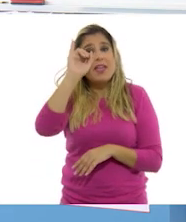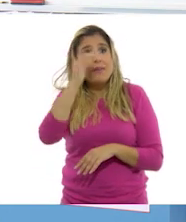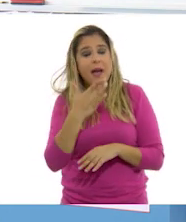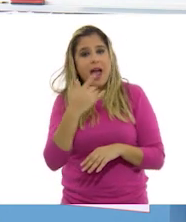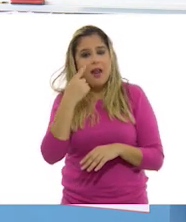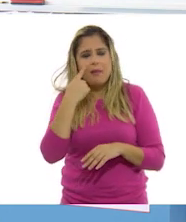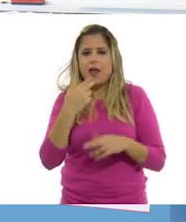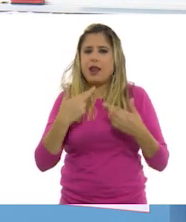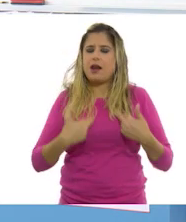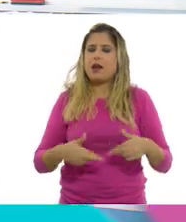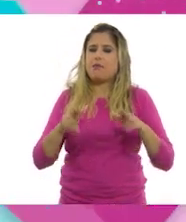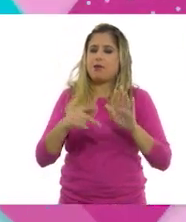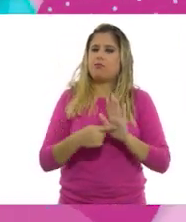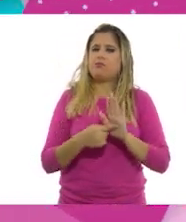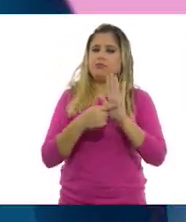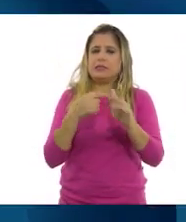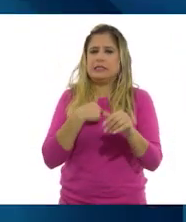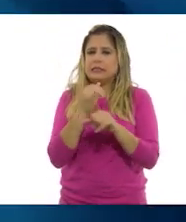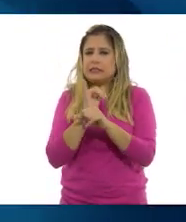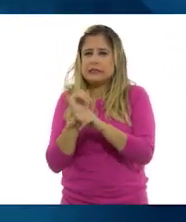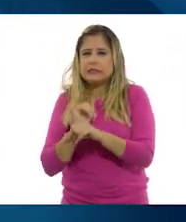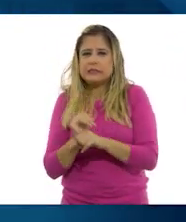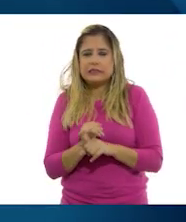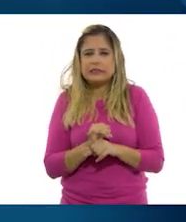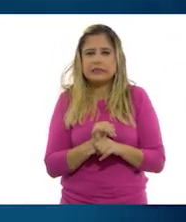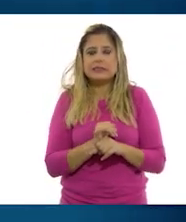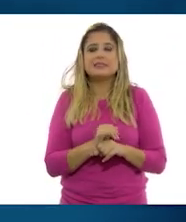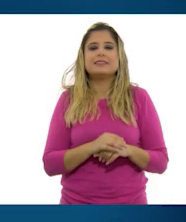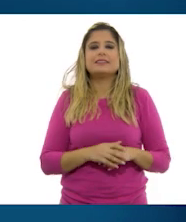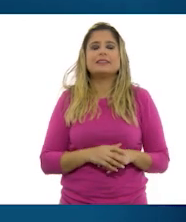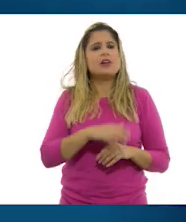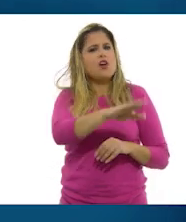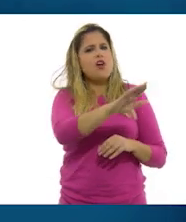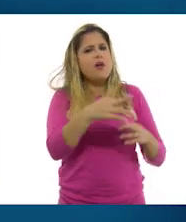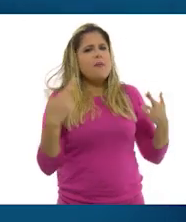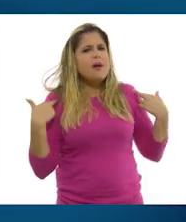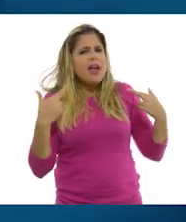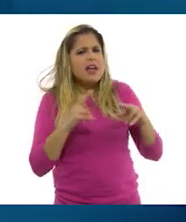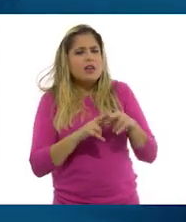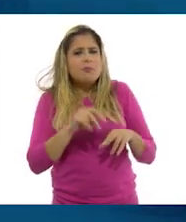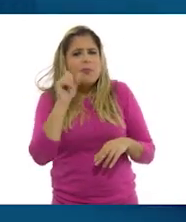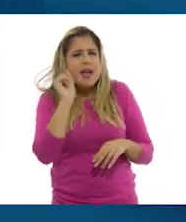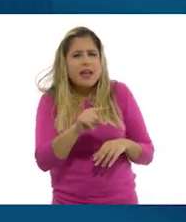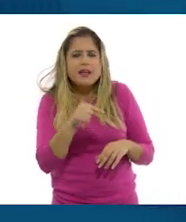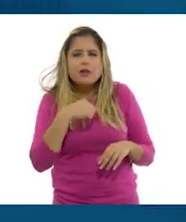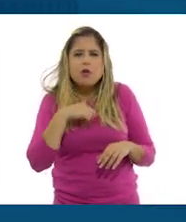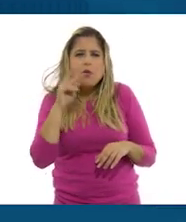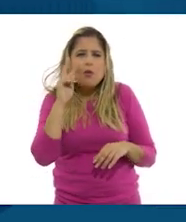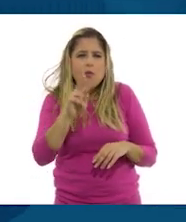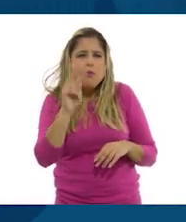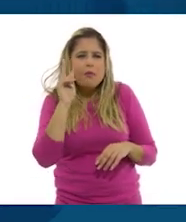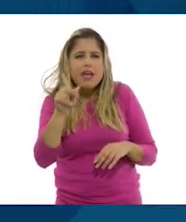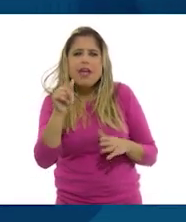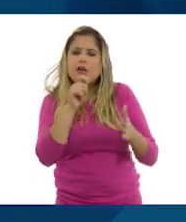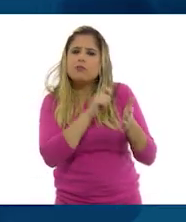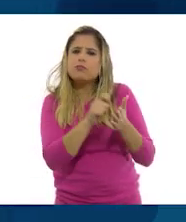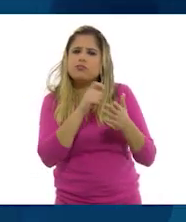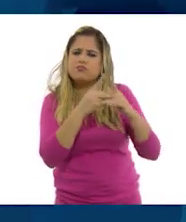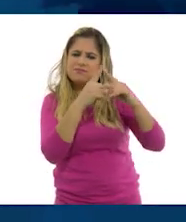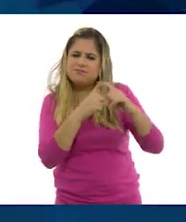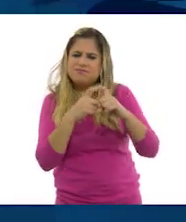representativas que investigué. Ay, profesor. Y también he escuchado acerca de la escritura